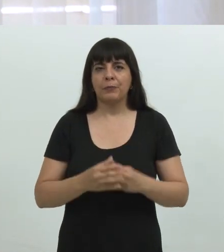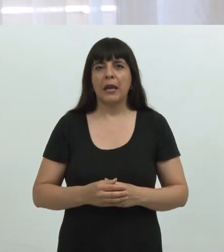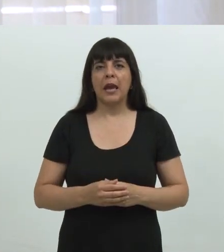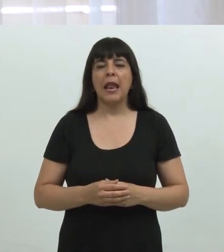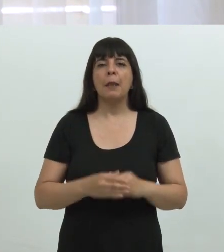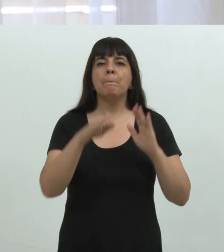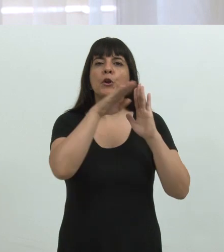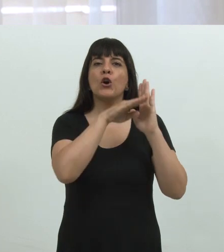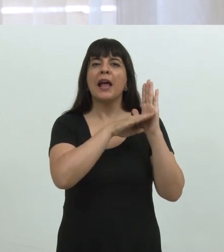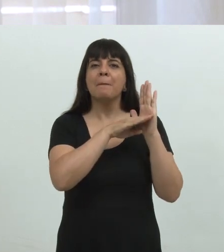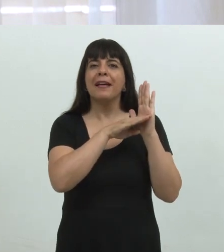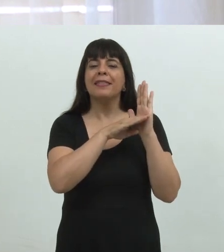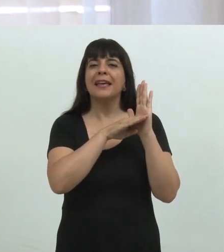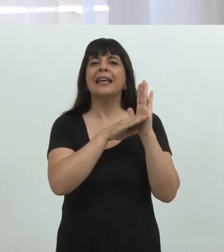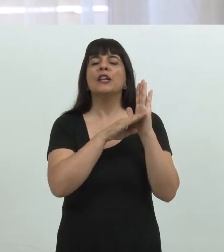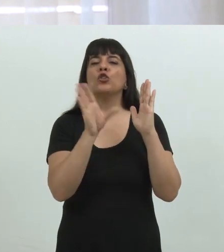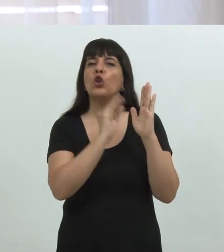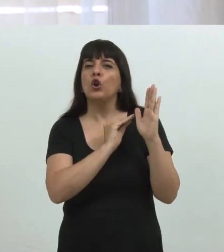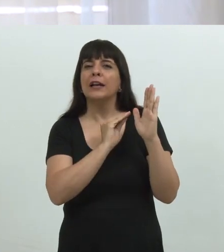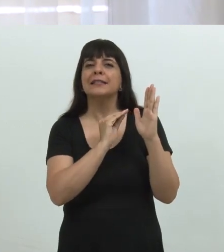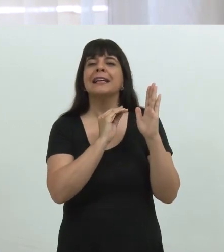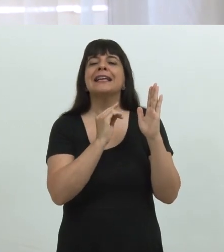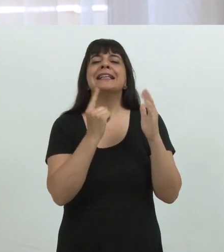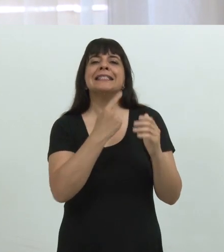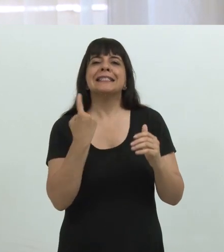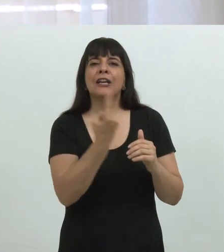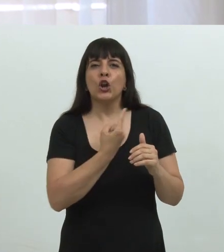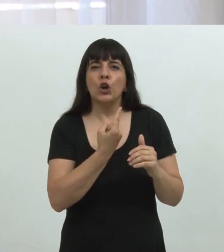programa de ciclos de nivelación y articulación con el nivel secundario.